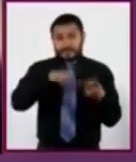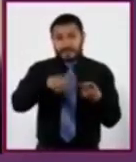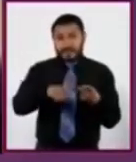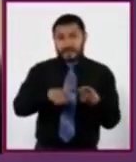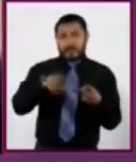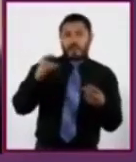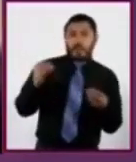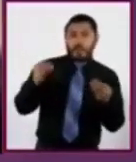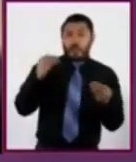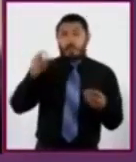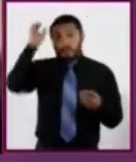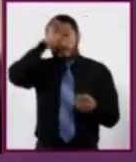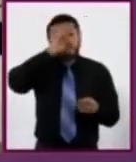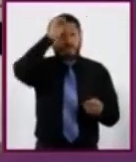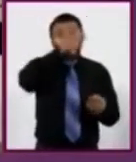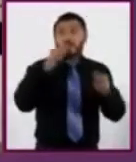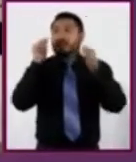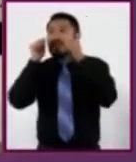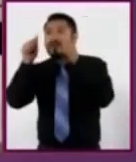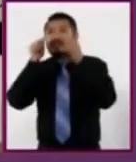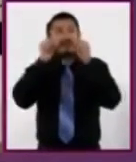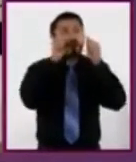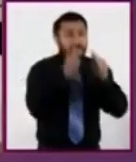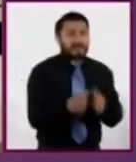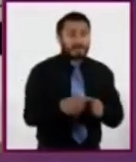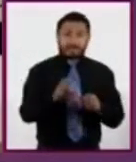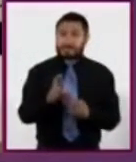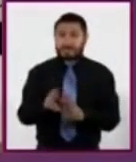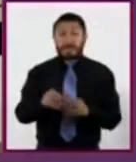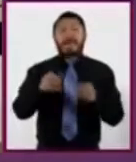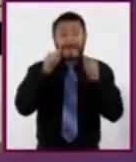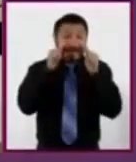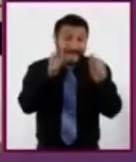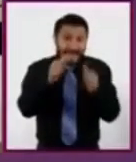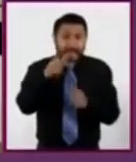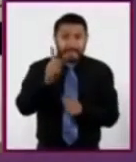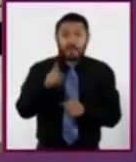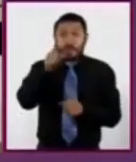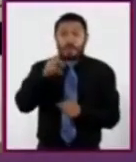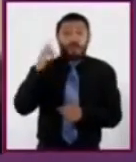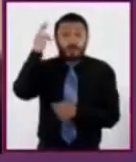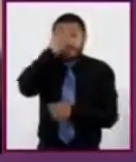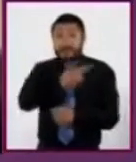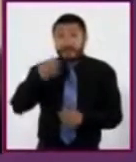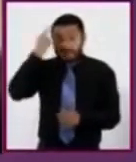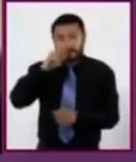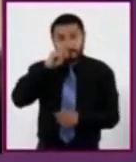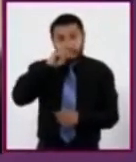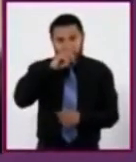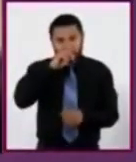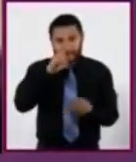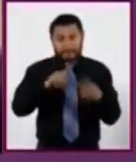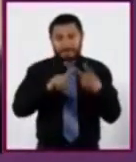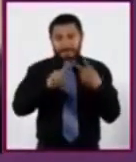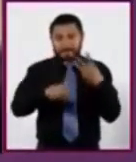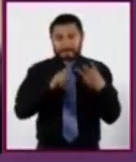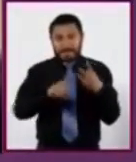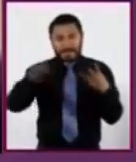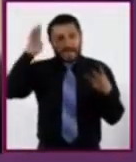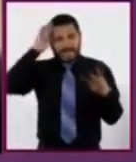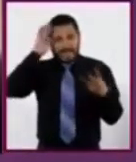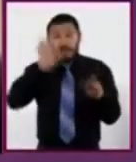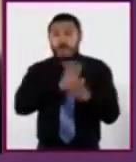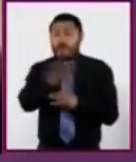demasiado las opiniones ajenas. Escúchalas, pero haz una evaluación de ellas. Tres. Piensa en las